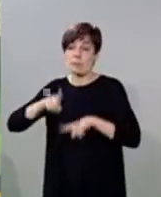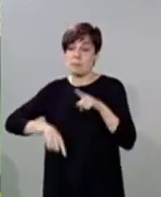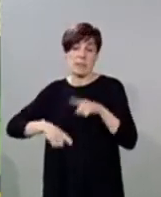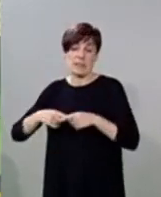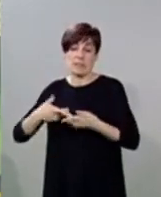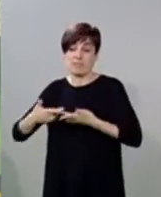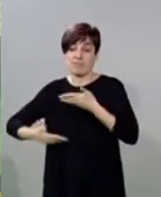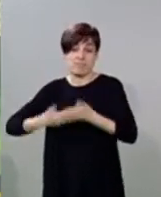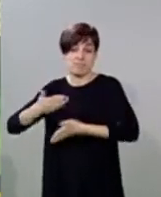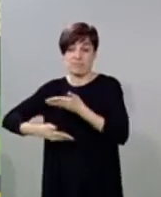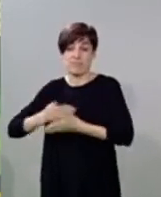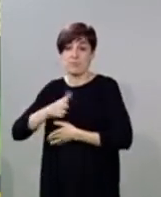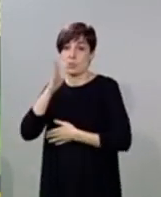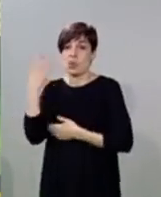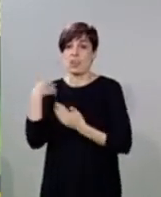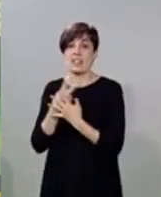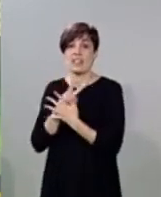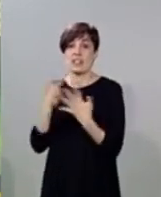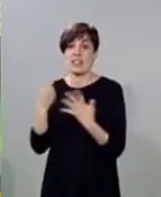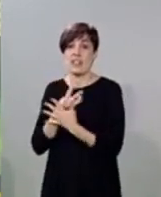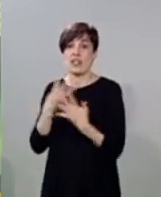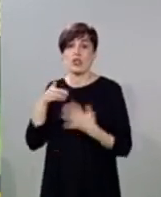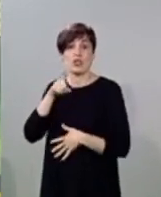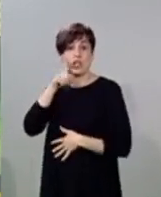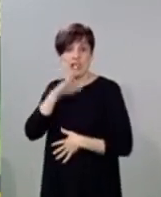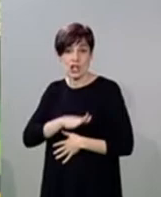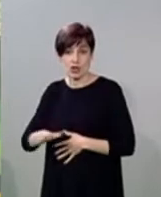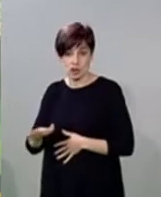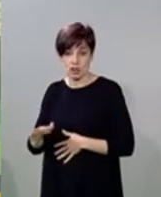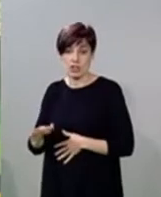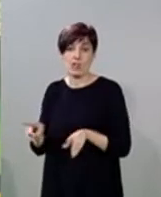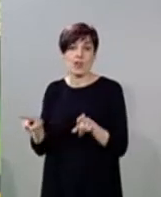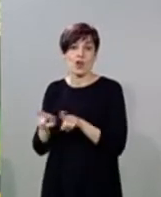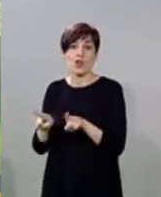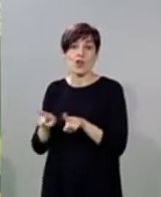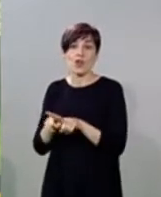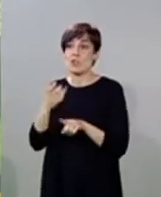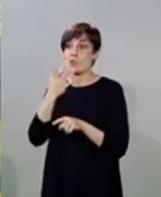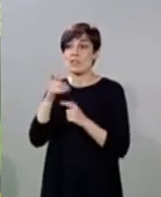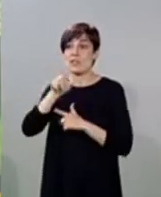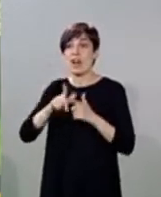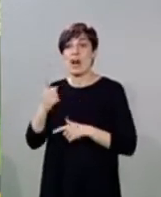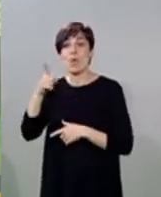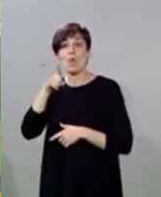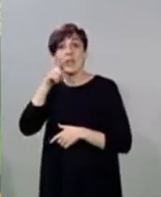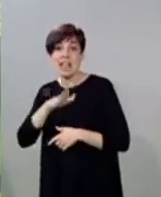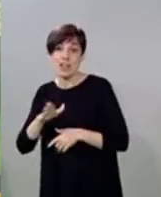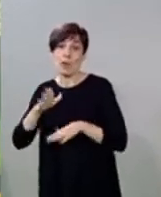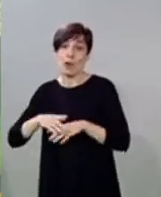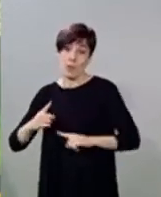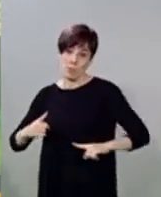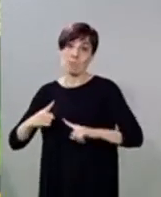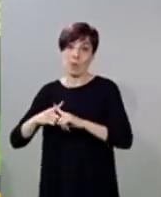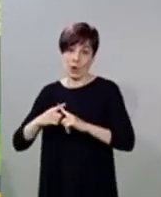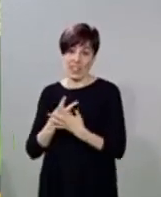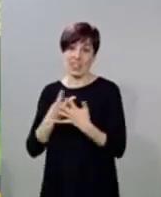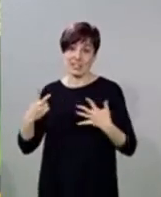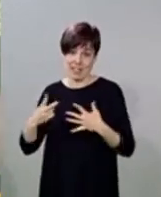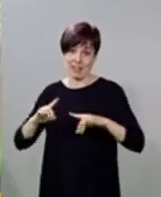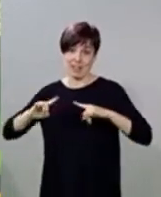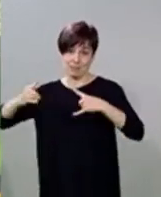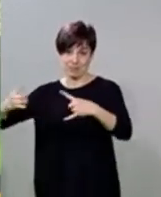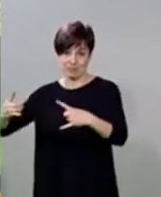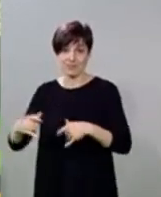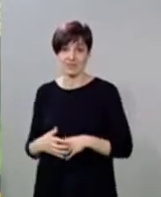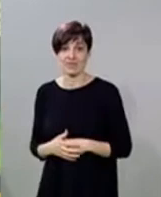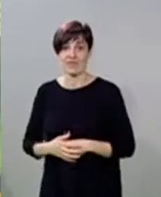claro, llevamos 17, 18 niños. Y es como cuando tú viajas con un crío pero multiplicado por 17. Cuando